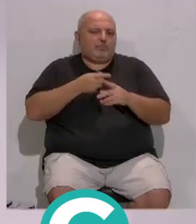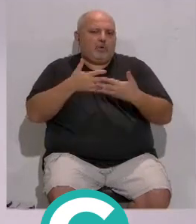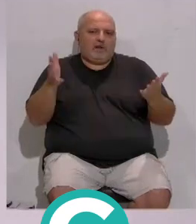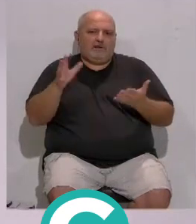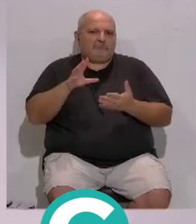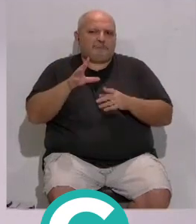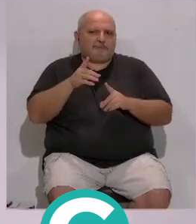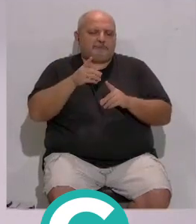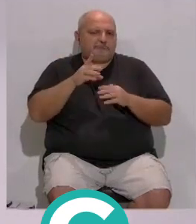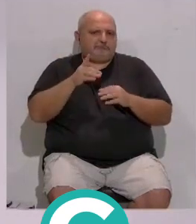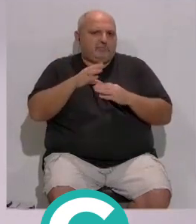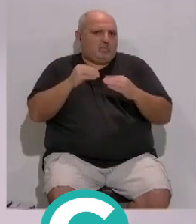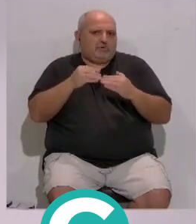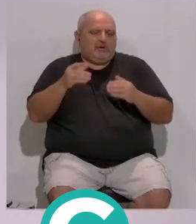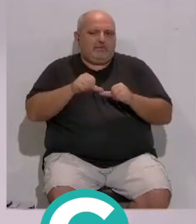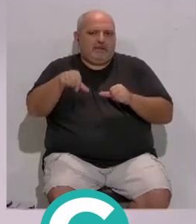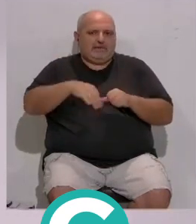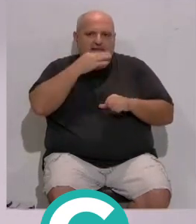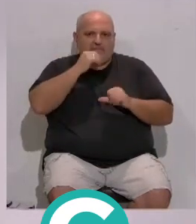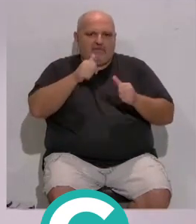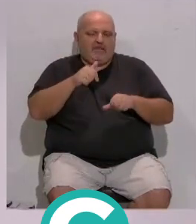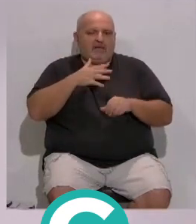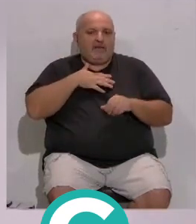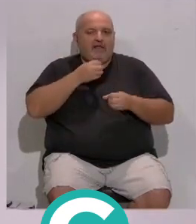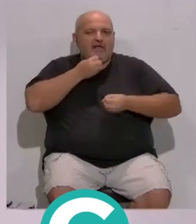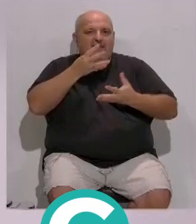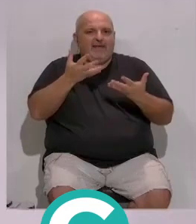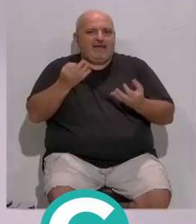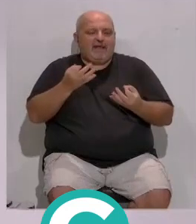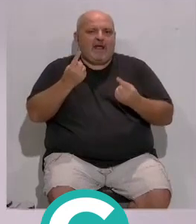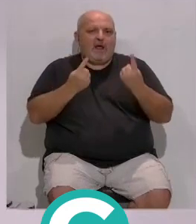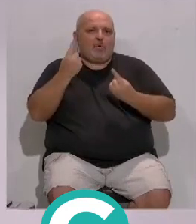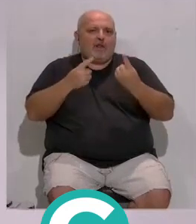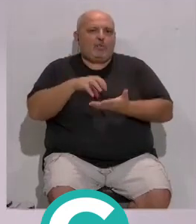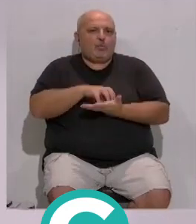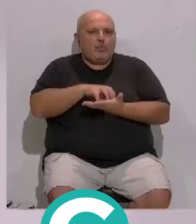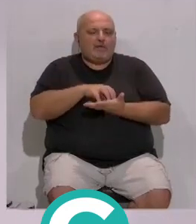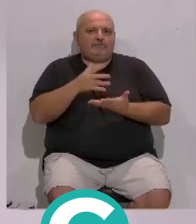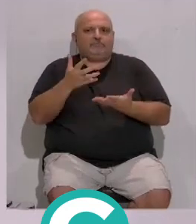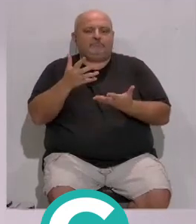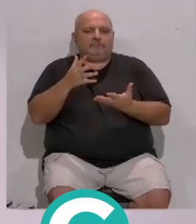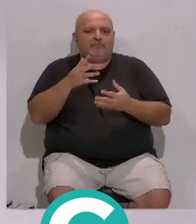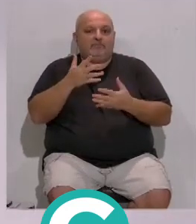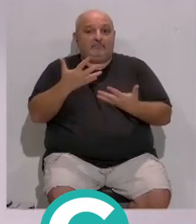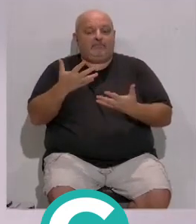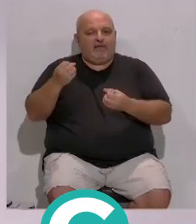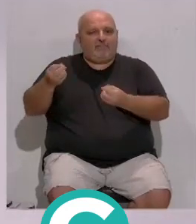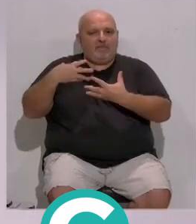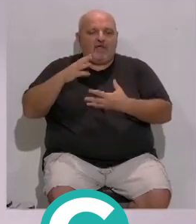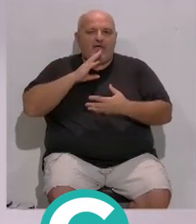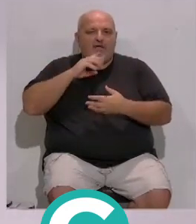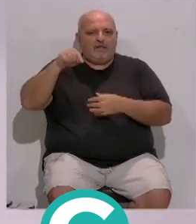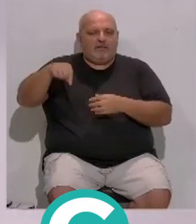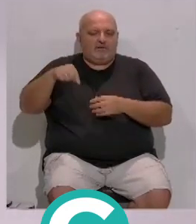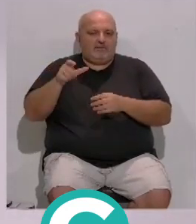...cualquiera de los trayectos del tranvía... ...a partir de esta tarde... ...nos aclaramos además algunas dudas... ...gracias a la información... ...que nos